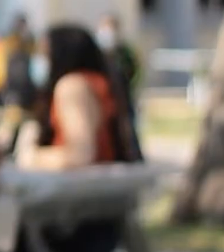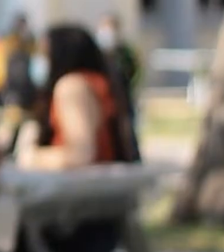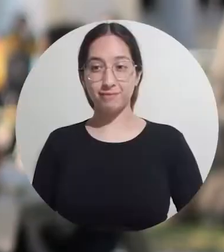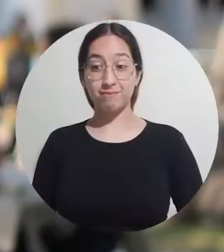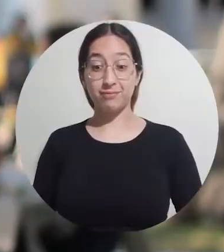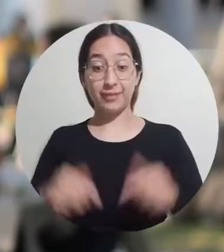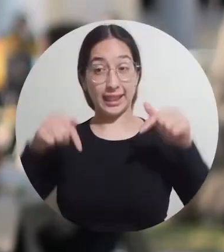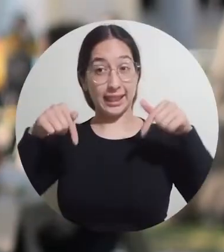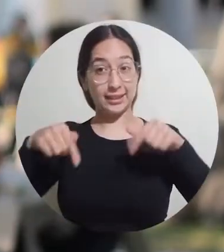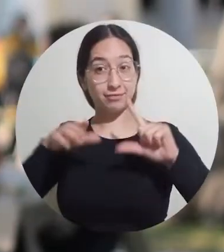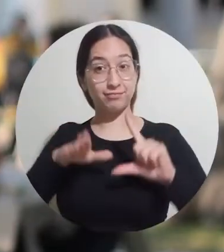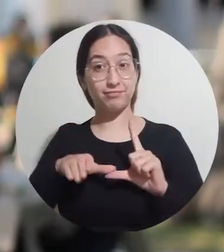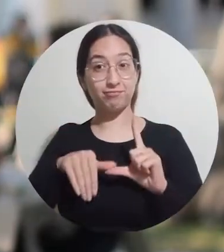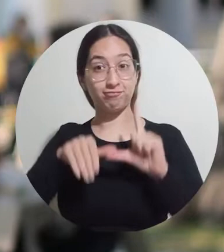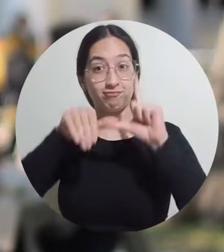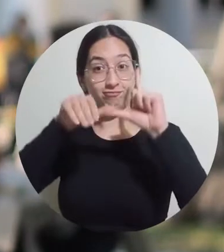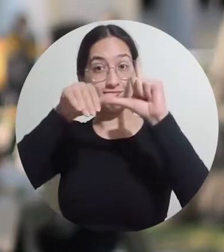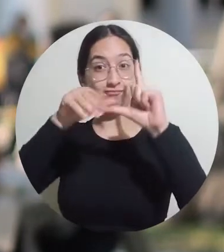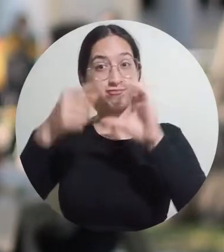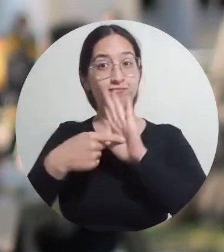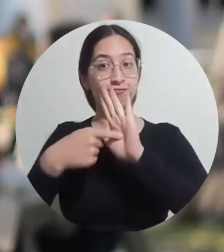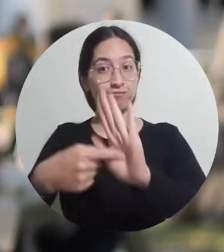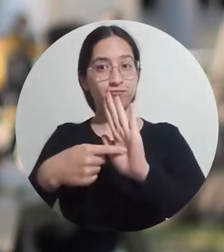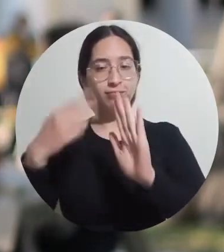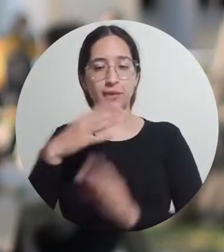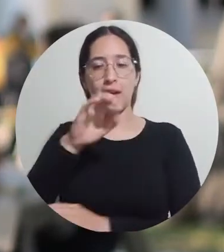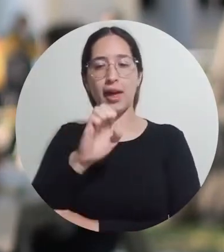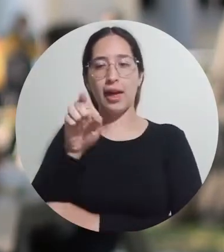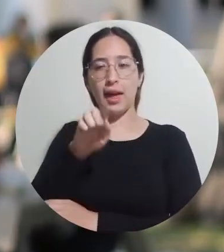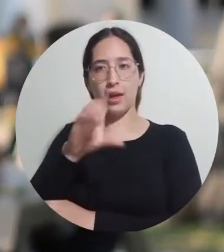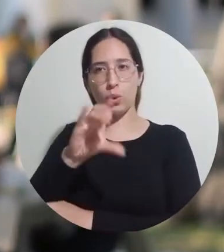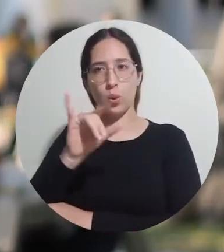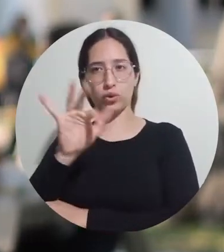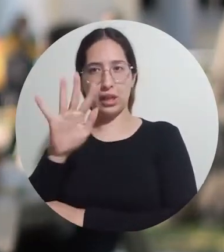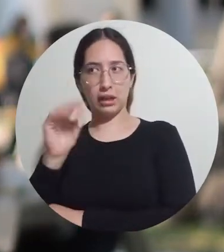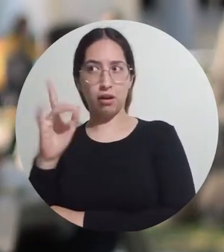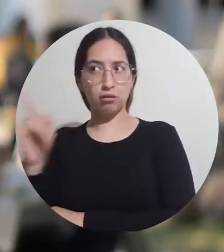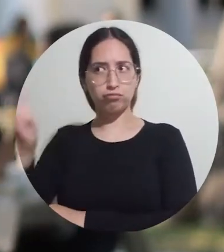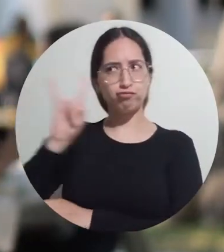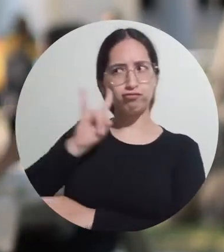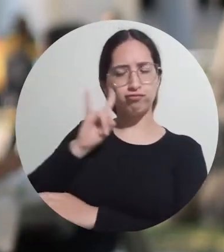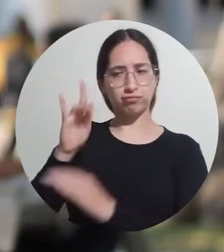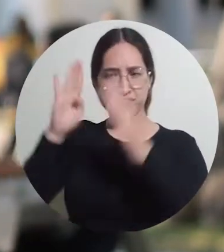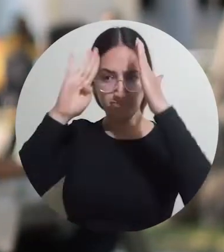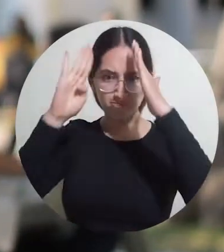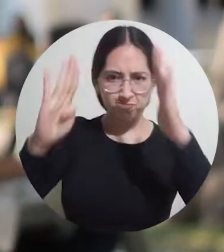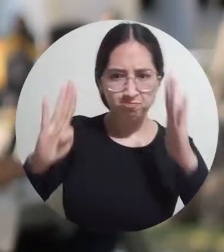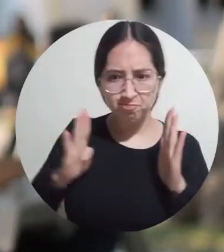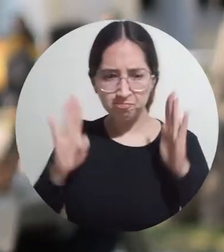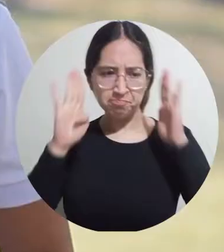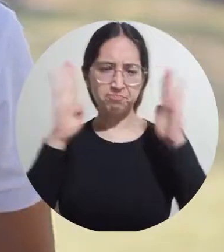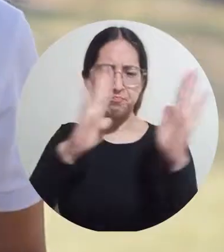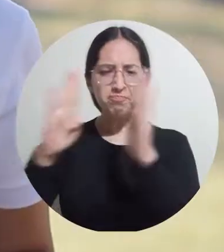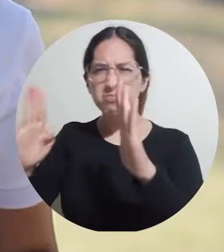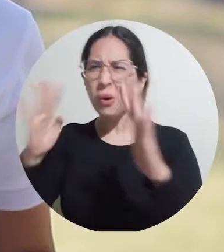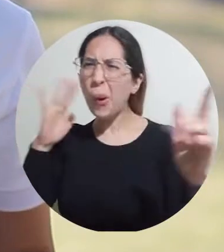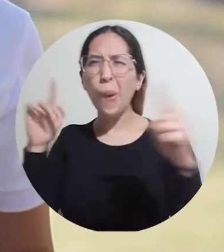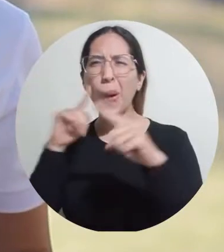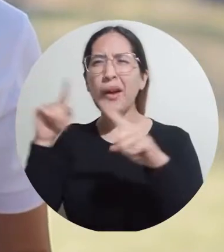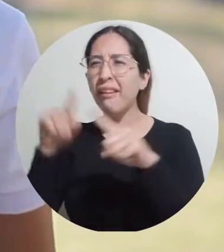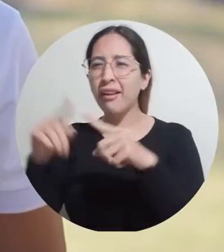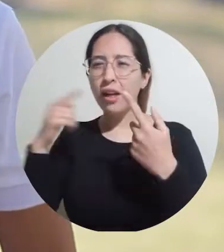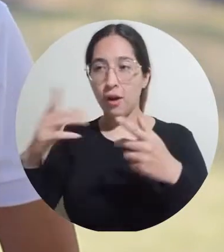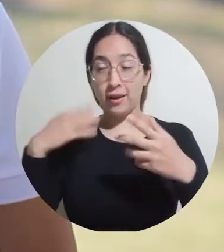En el Campus TV te presentamos Escuchatón, la estrategia que emprendió UniMagdalena en pro de la salud mental. En esta